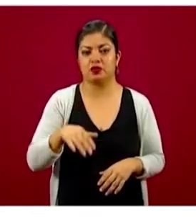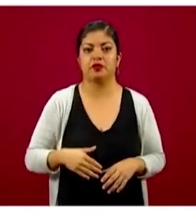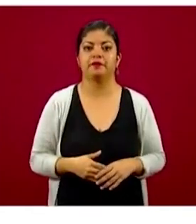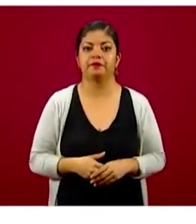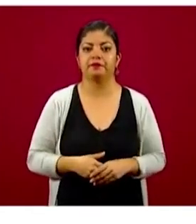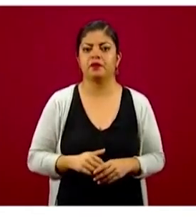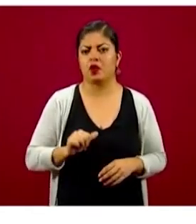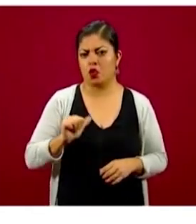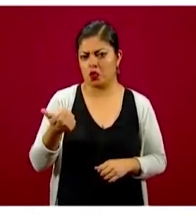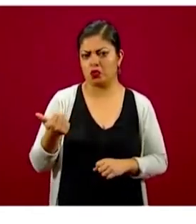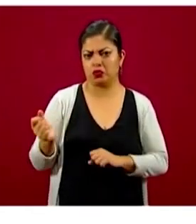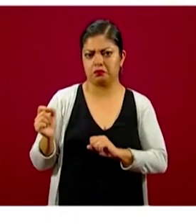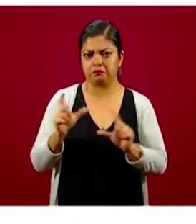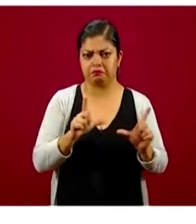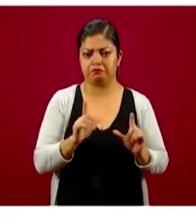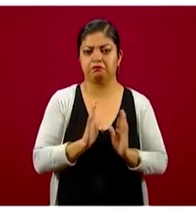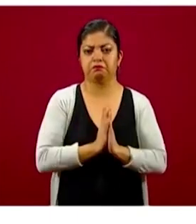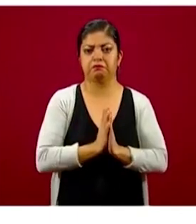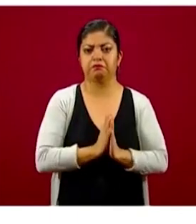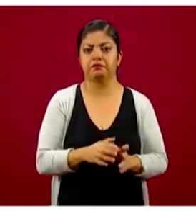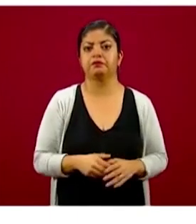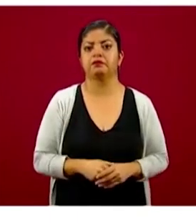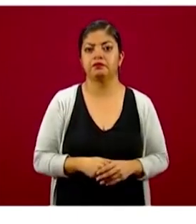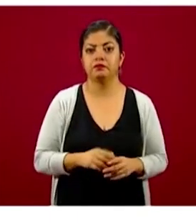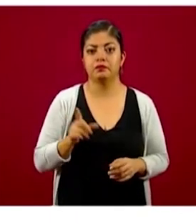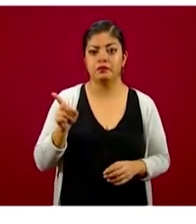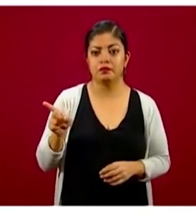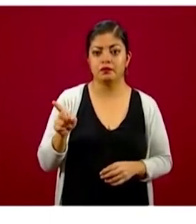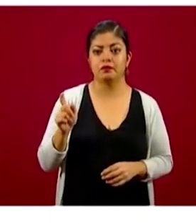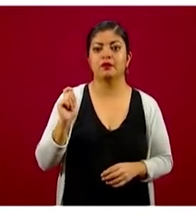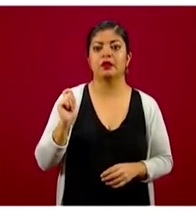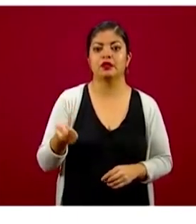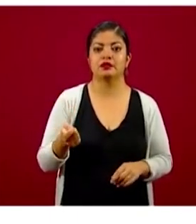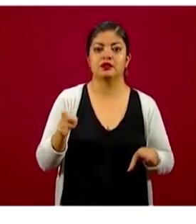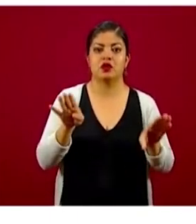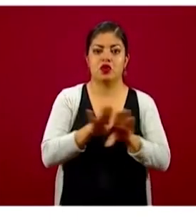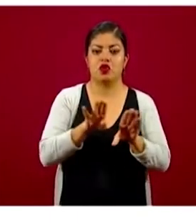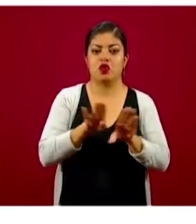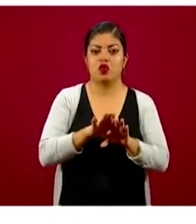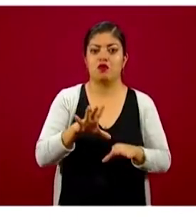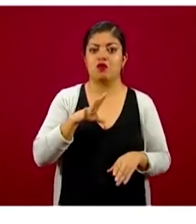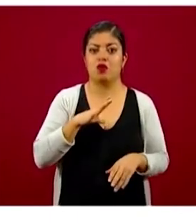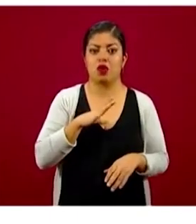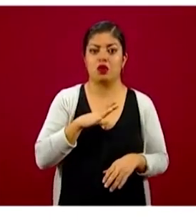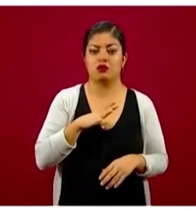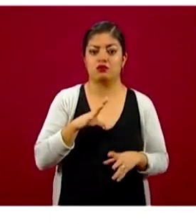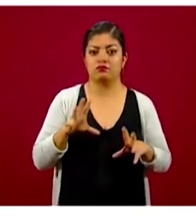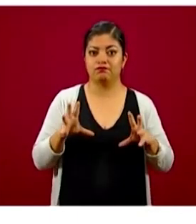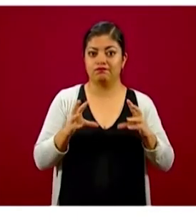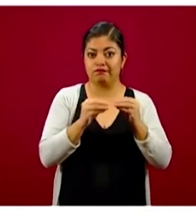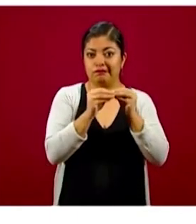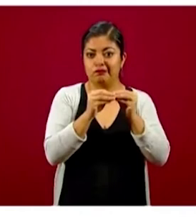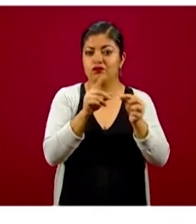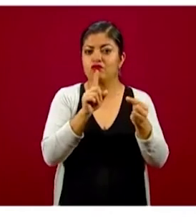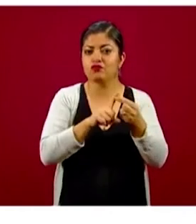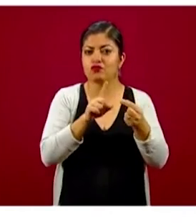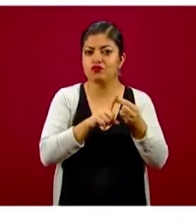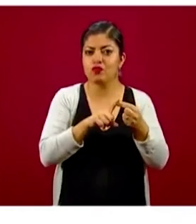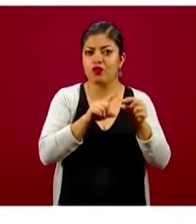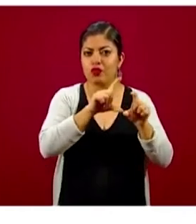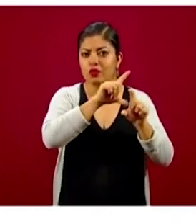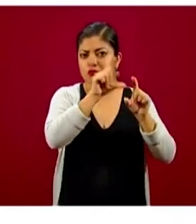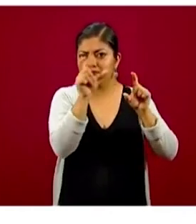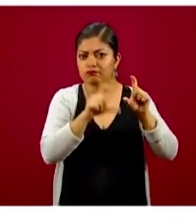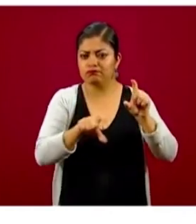Veamos la siguiente diapositiva, donde vemos la distribución de la carga acumulada de enfermedad en todo el país.